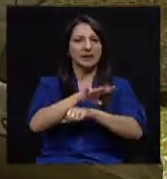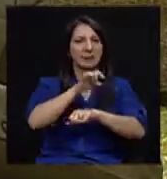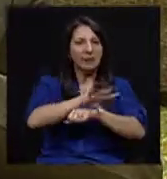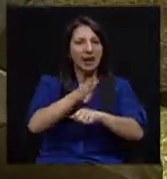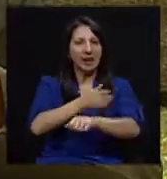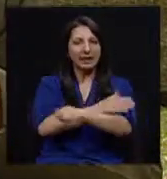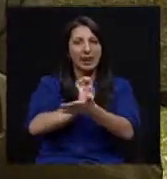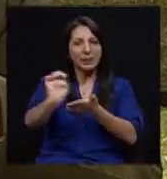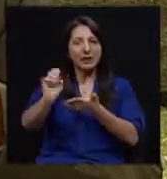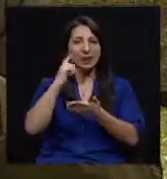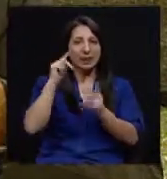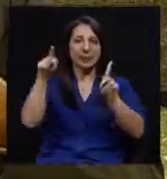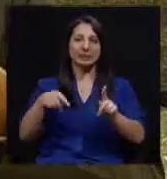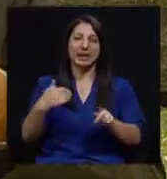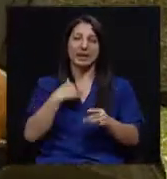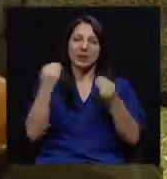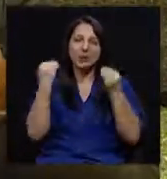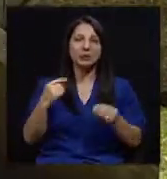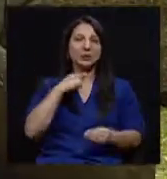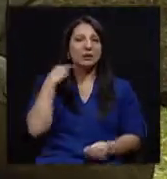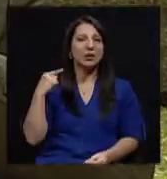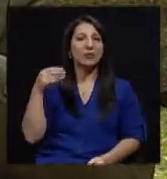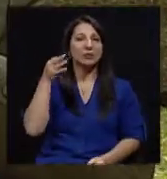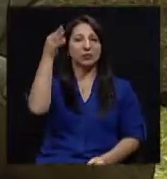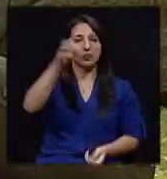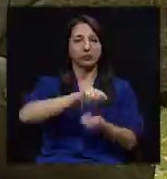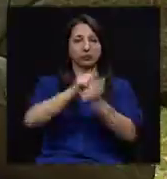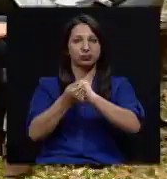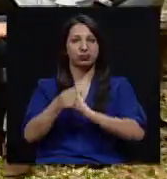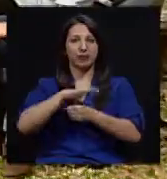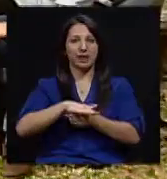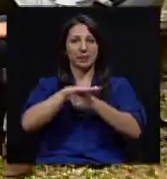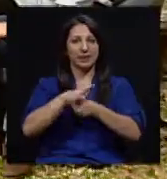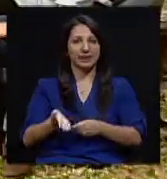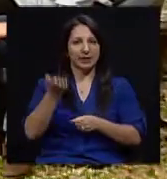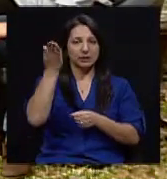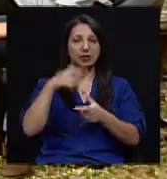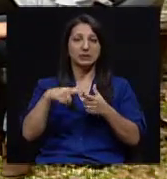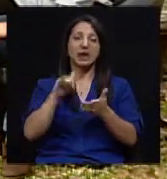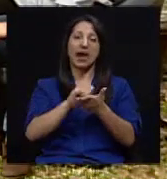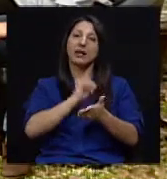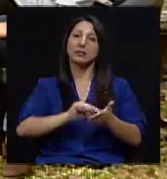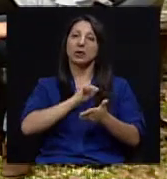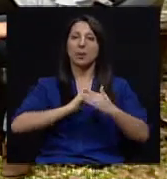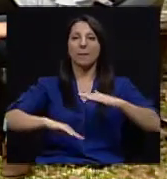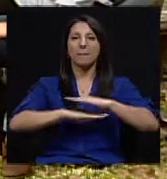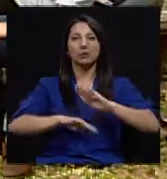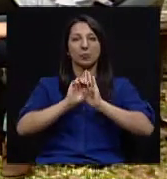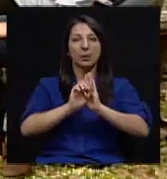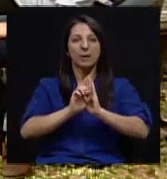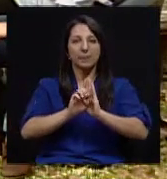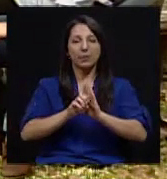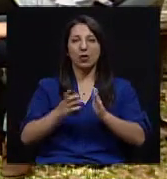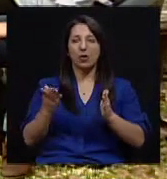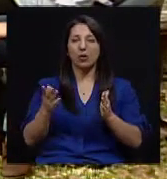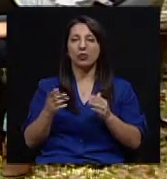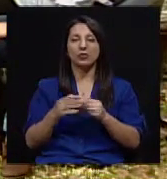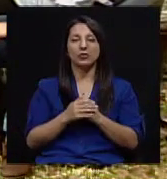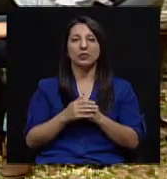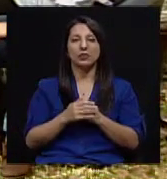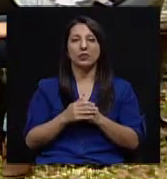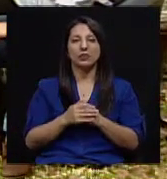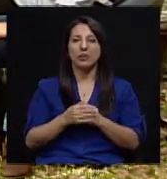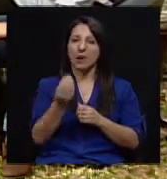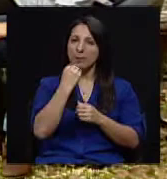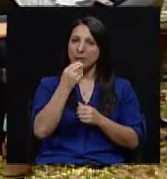temprano, porque es el sujeto que tiene muchos riesgos futuros de volverse hipertenso. Y ahí hay aspectos tan básicos como una